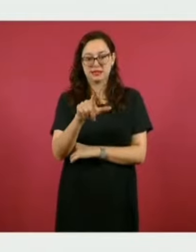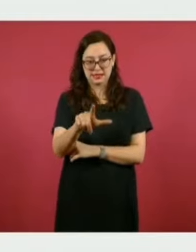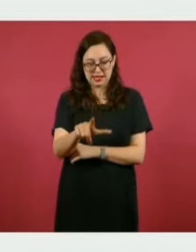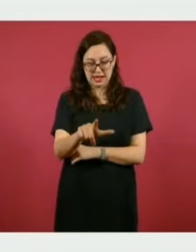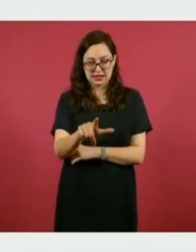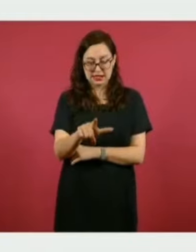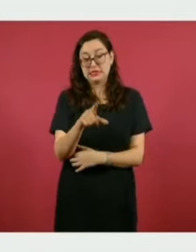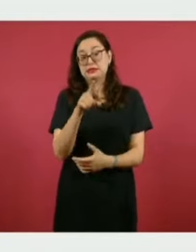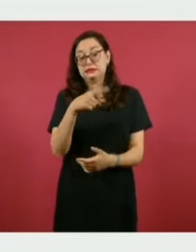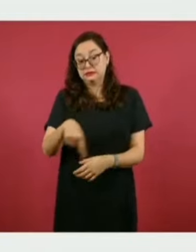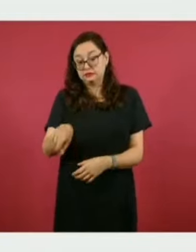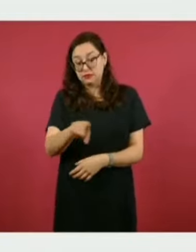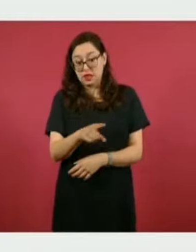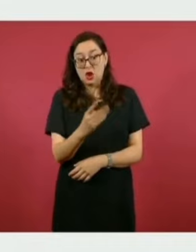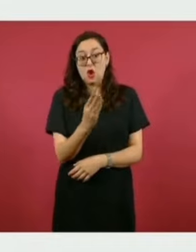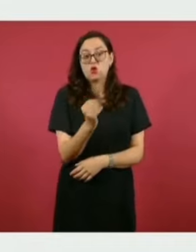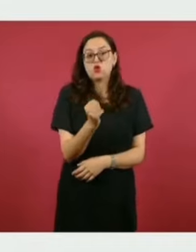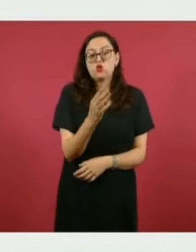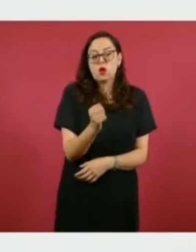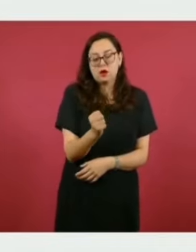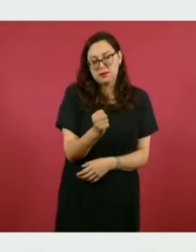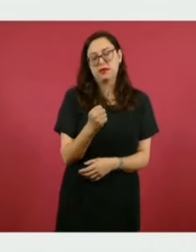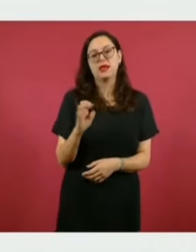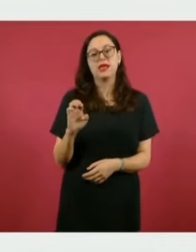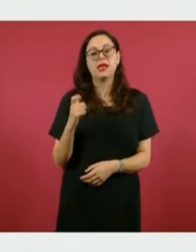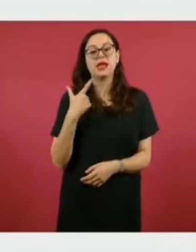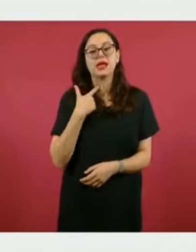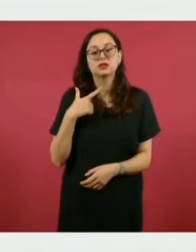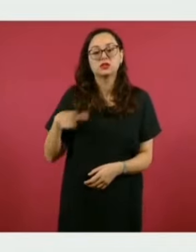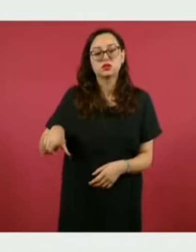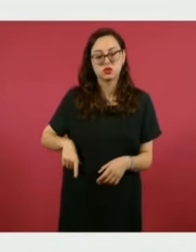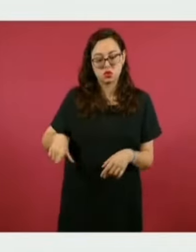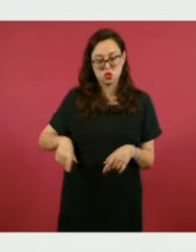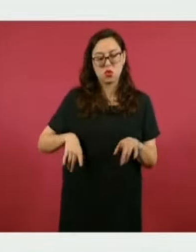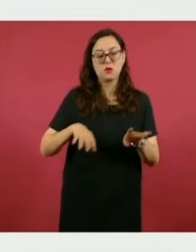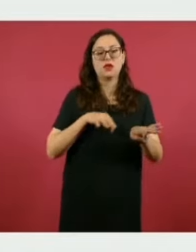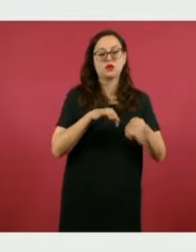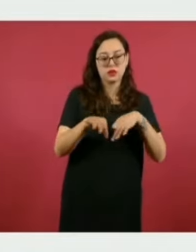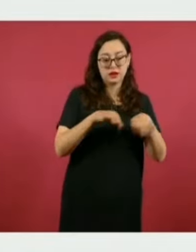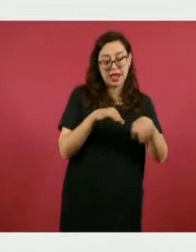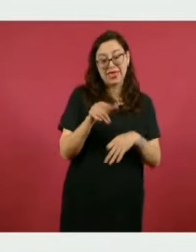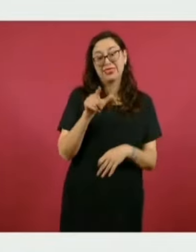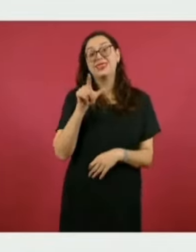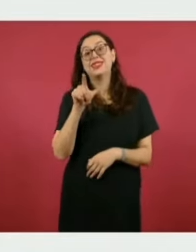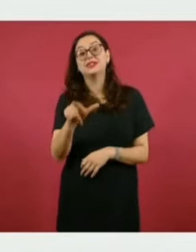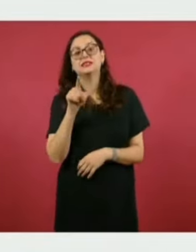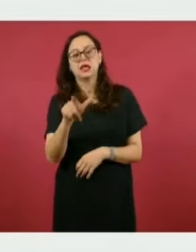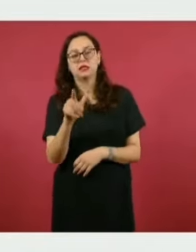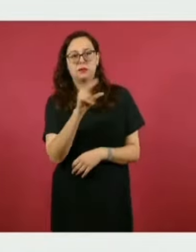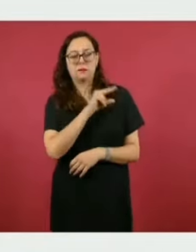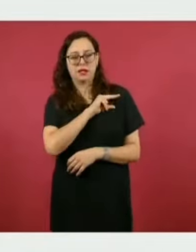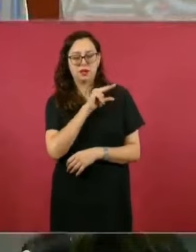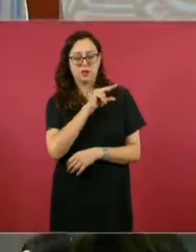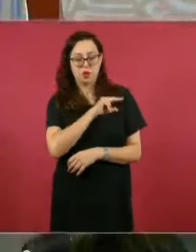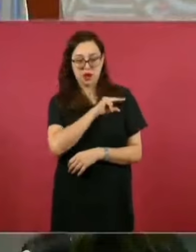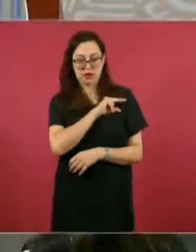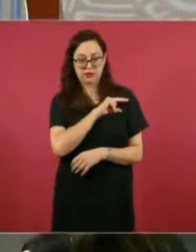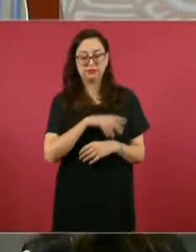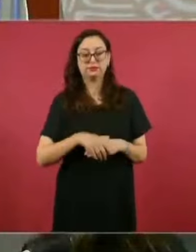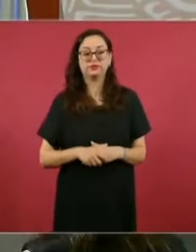personas de estos 26 son ex servidores públicos y 17 particulares. Una de estas personas